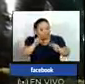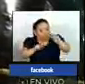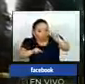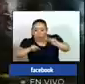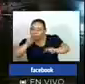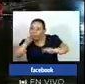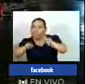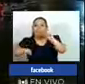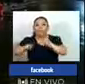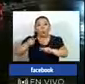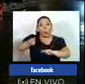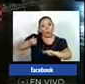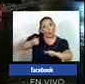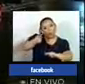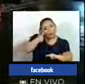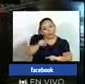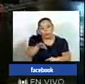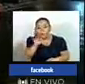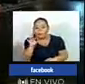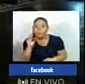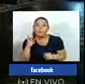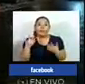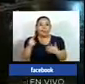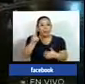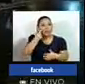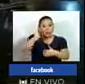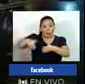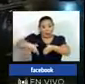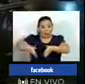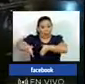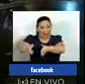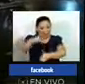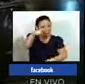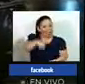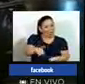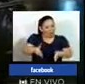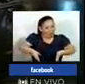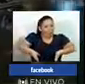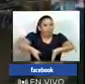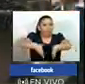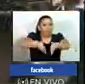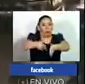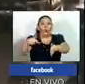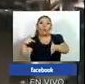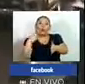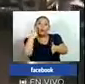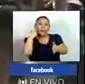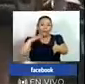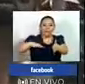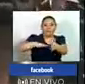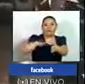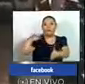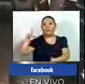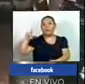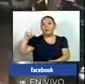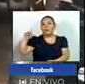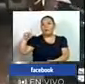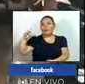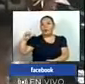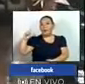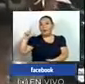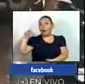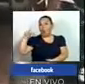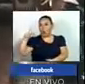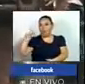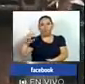inspecciones. Ya se los recordamos, la calle donde nosotros nos encontramos ubicados es en la final avenida Lincoln y calle Tobogán.